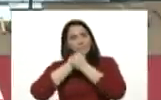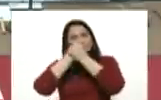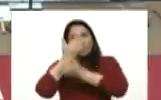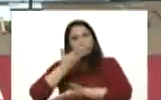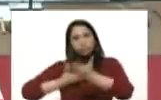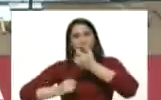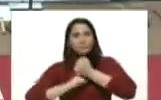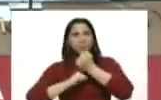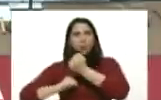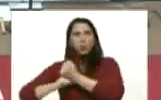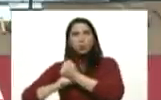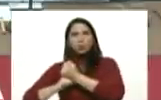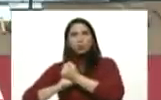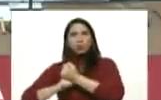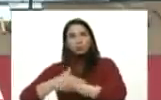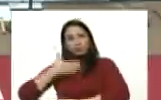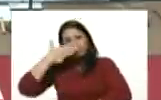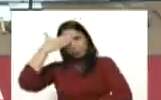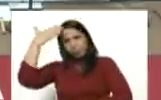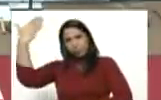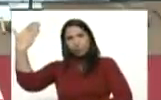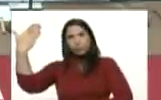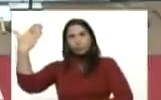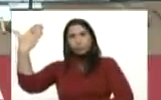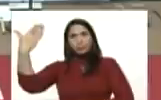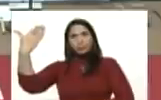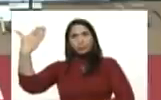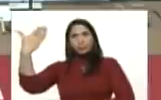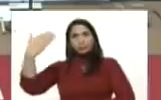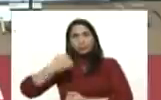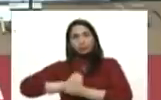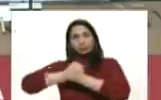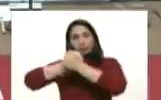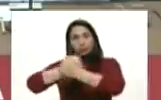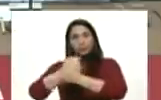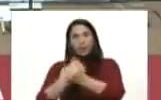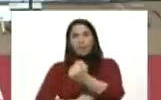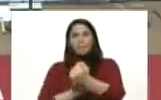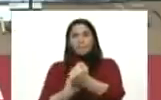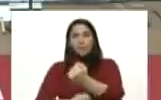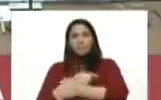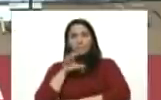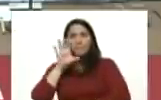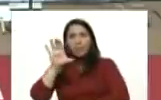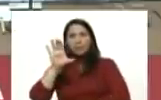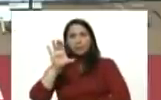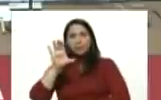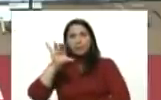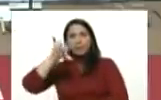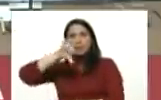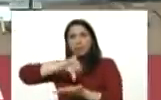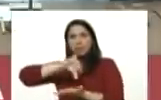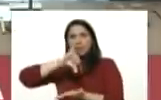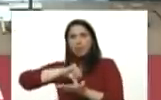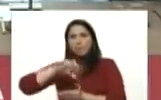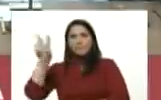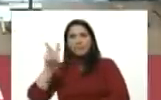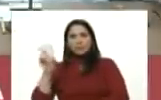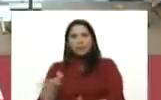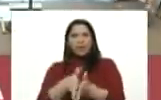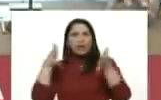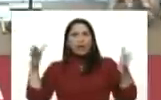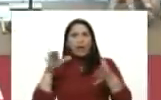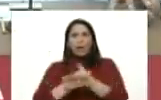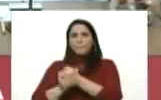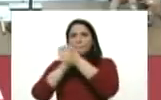solidaridad Salam Aleku queridos hermanos de la república islámica de Irán Venezuela tiene grandes amigos